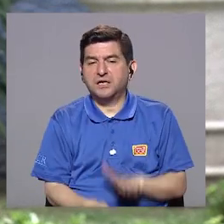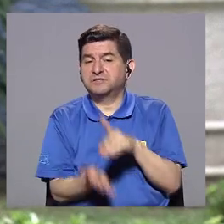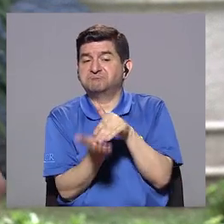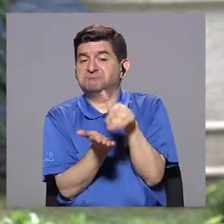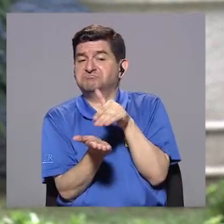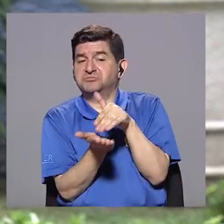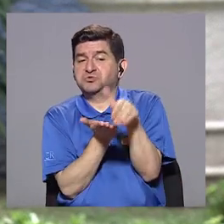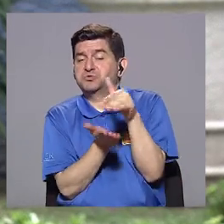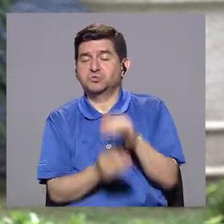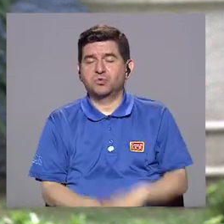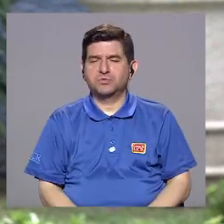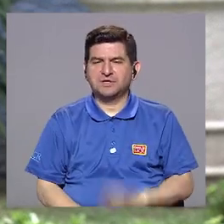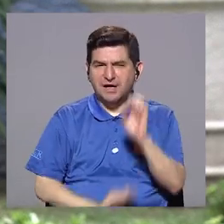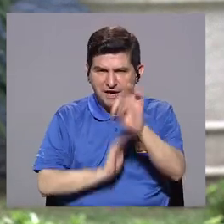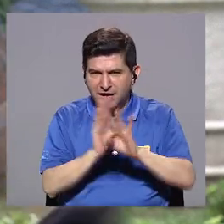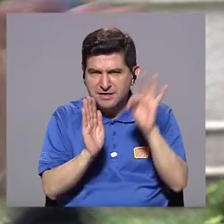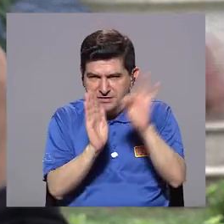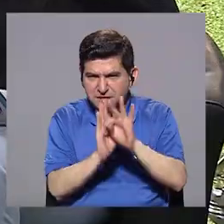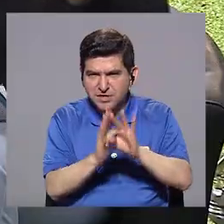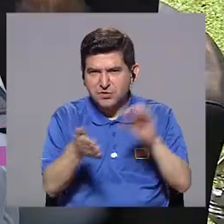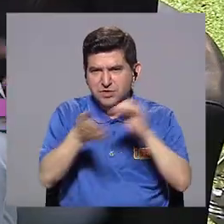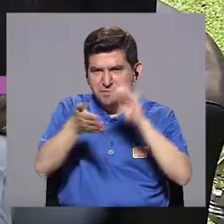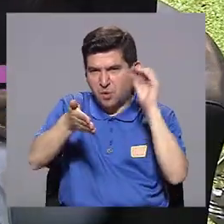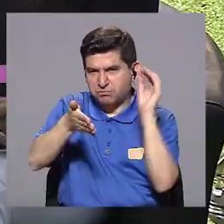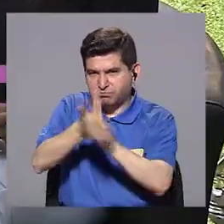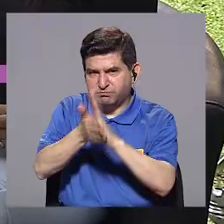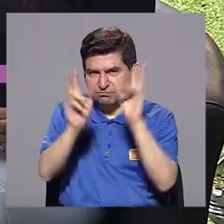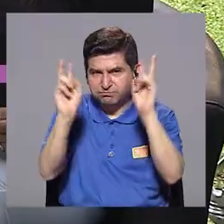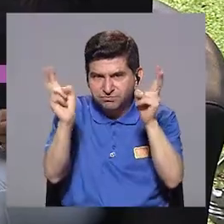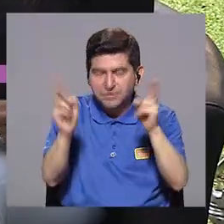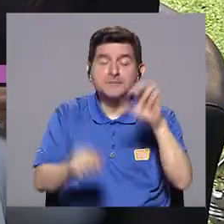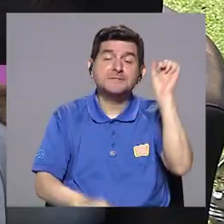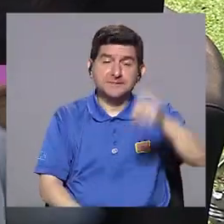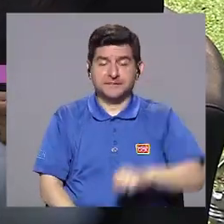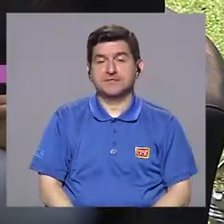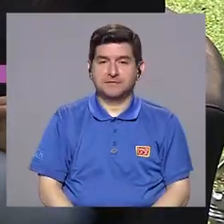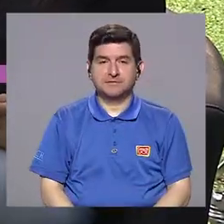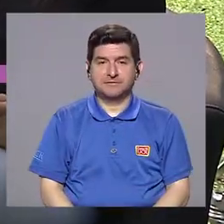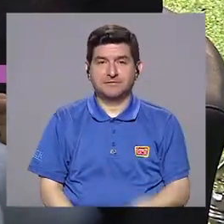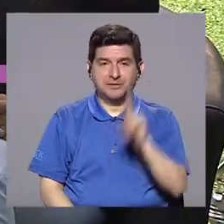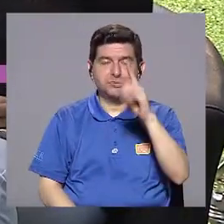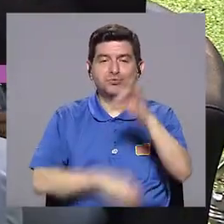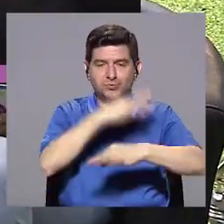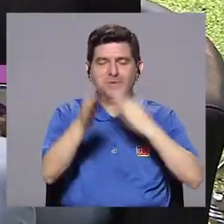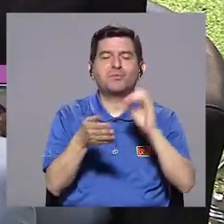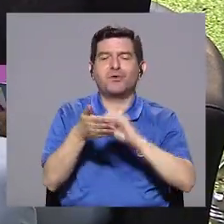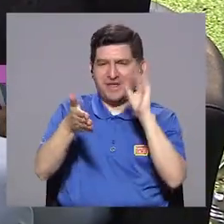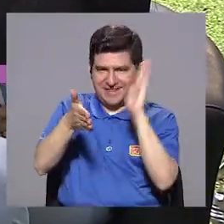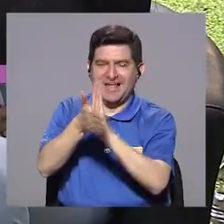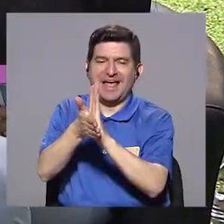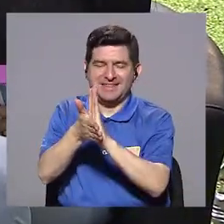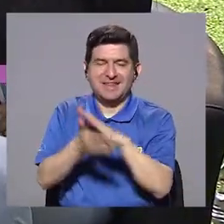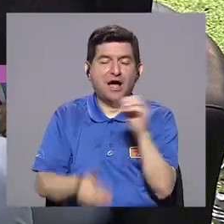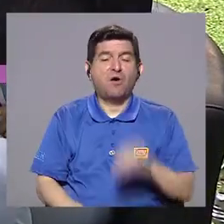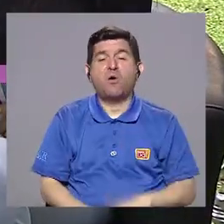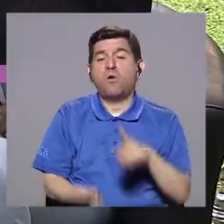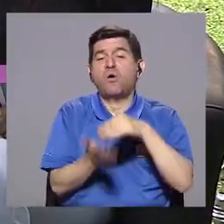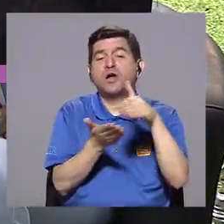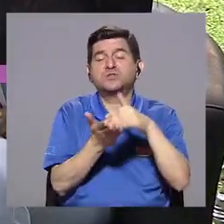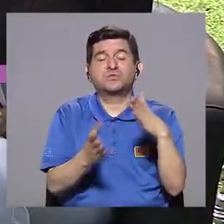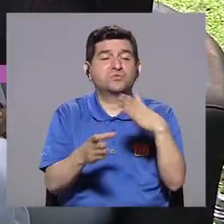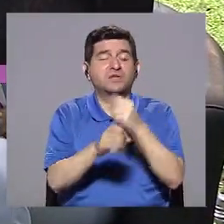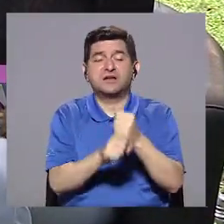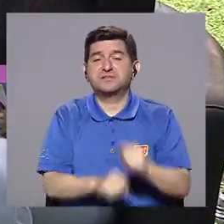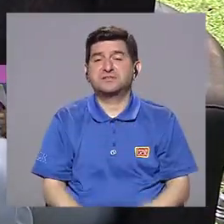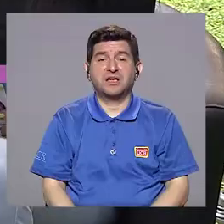una excusa para... O un estigma, una etiqueta. Exacto, a eso me refiero, con la etiqueta, con ese estigma. O también la excusa para poder